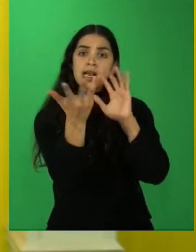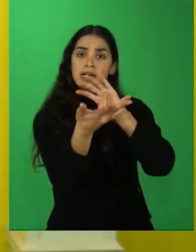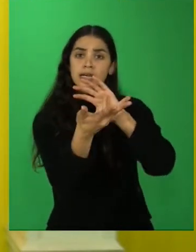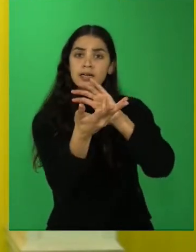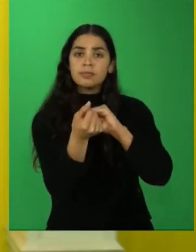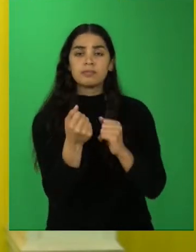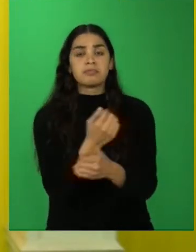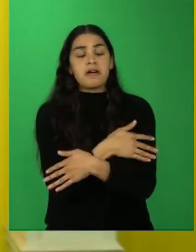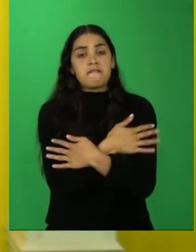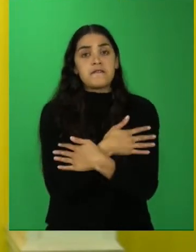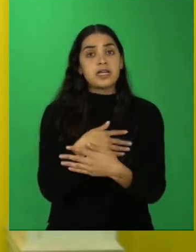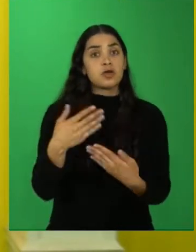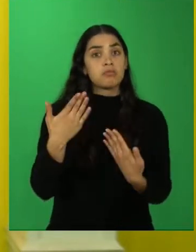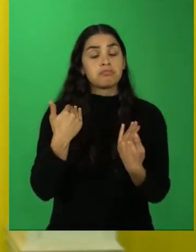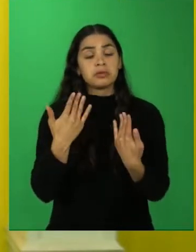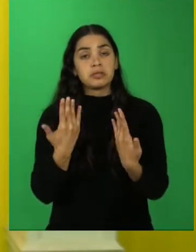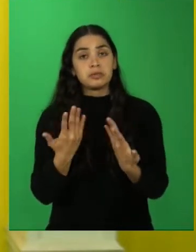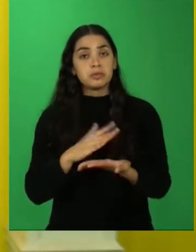de nuestro país.